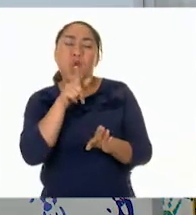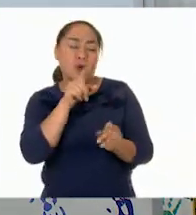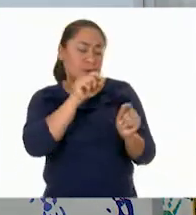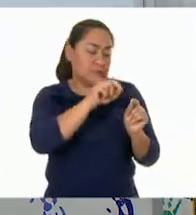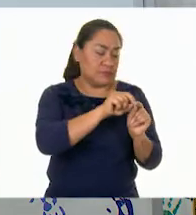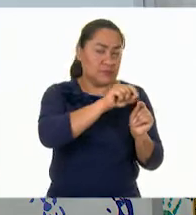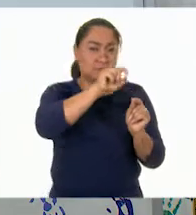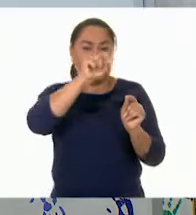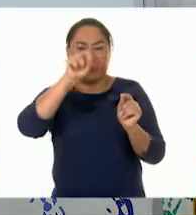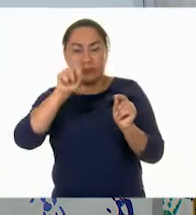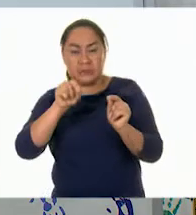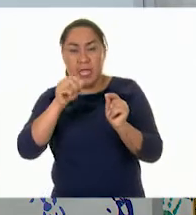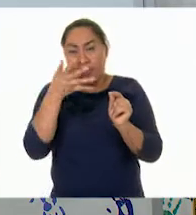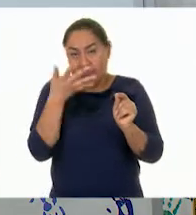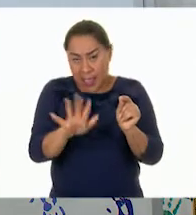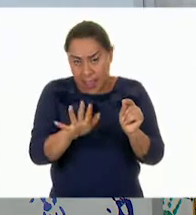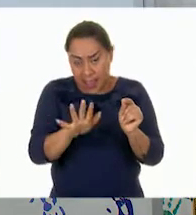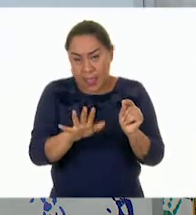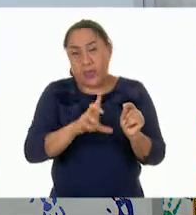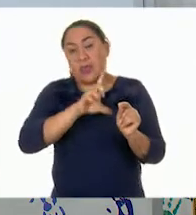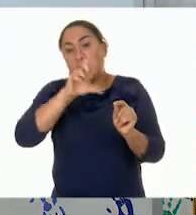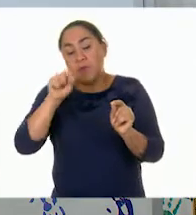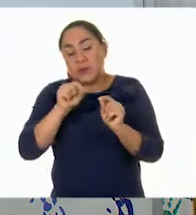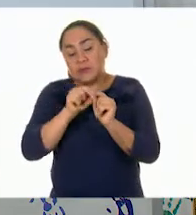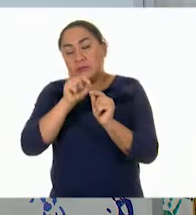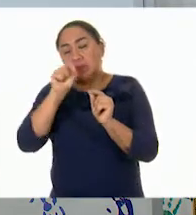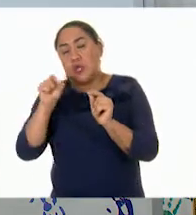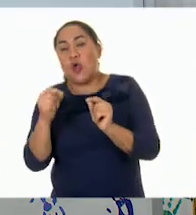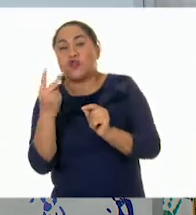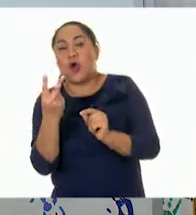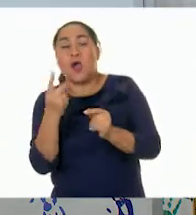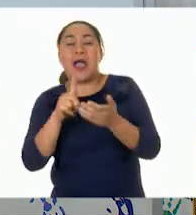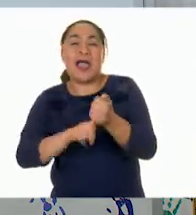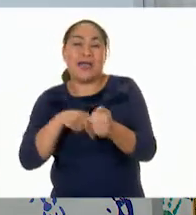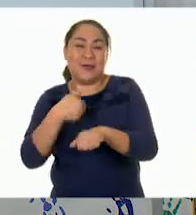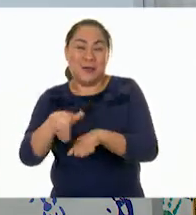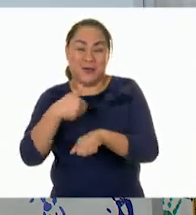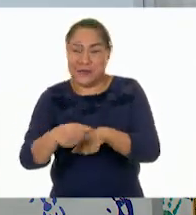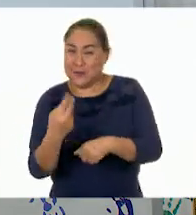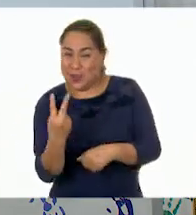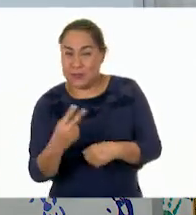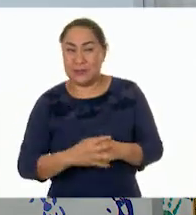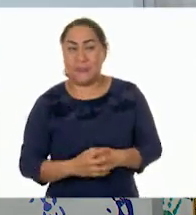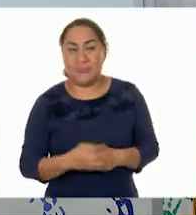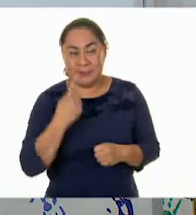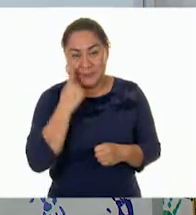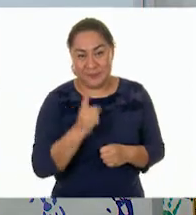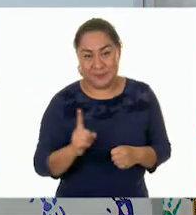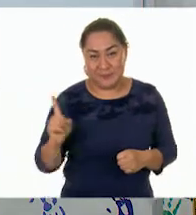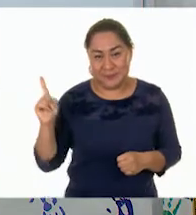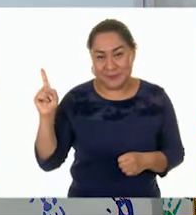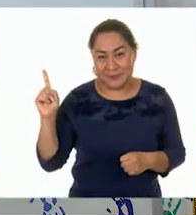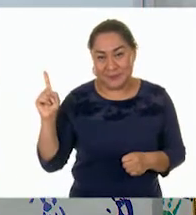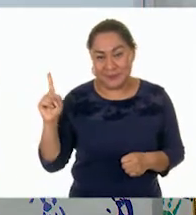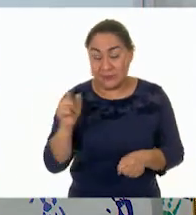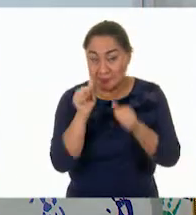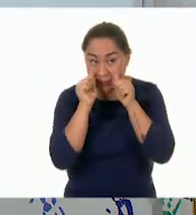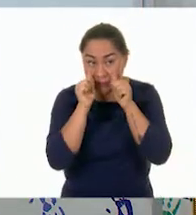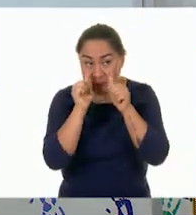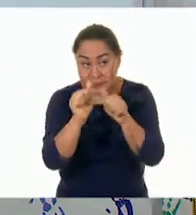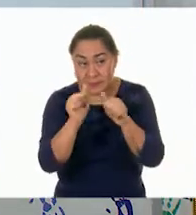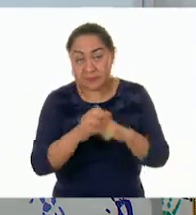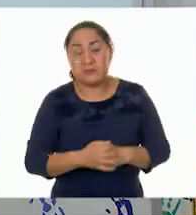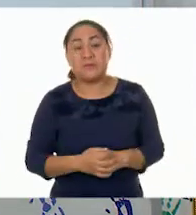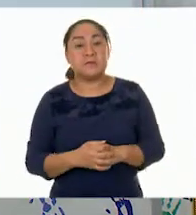uno pequeño de 2, que representa el número 12. Entonces, aquí tenemos nuestra recta. Si ustedes se dan cuenta,